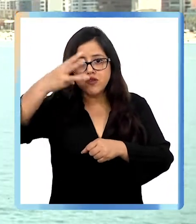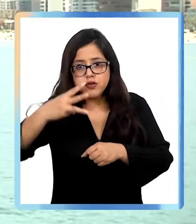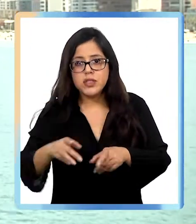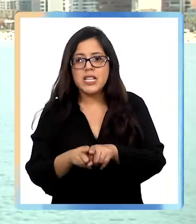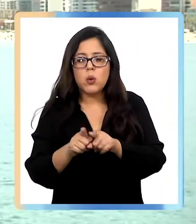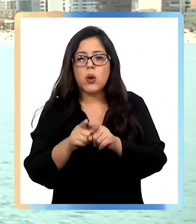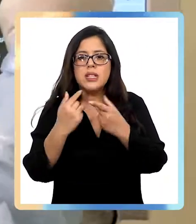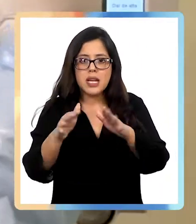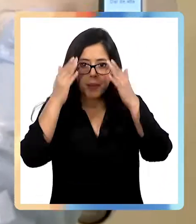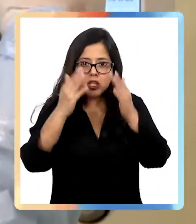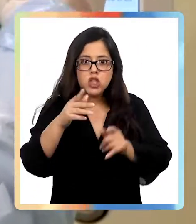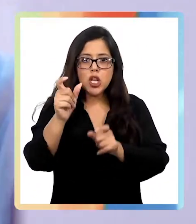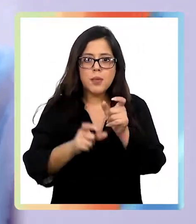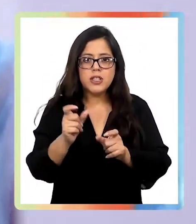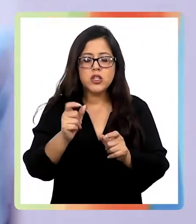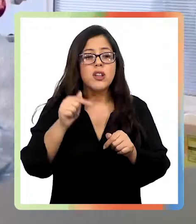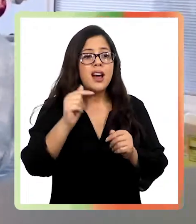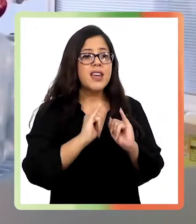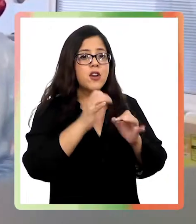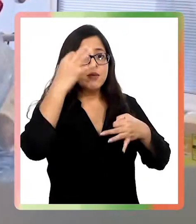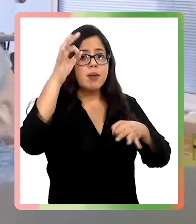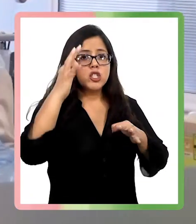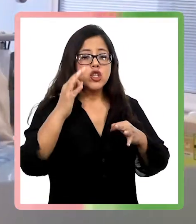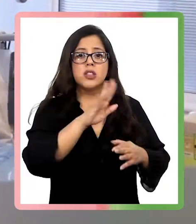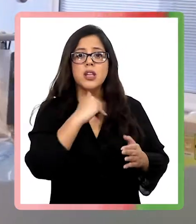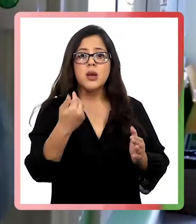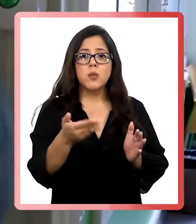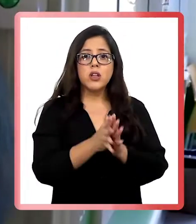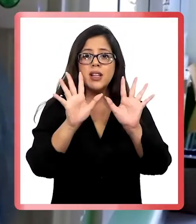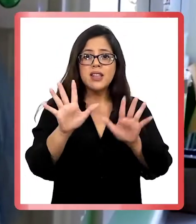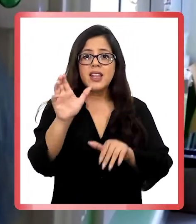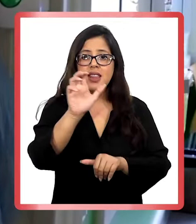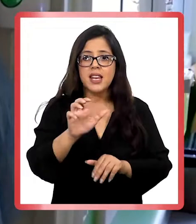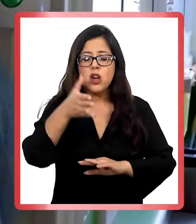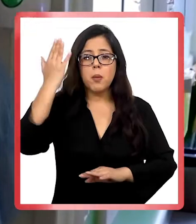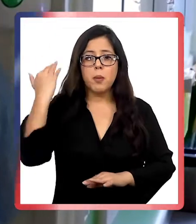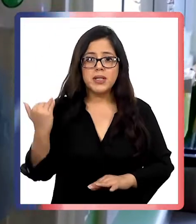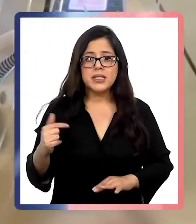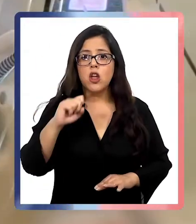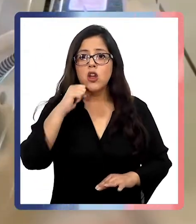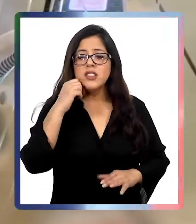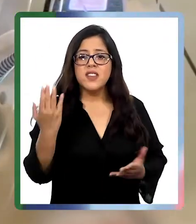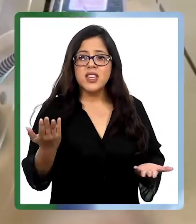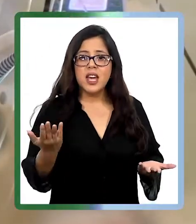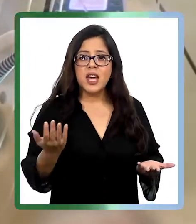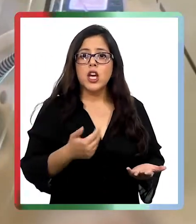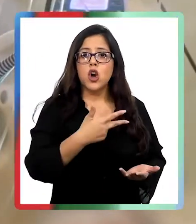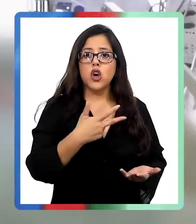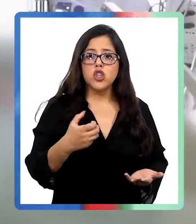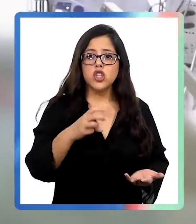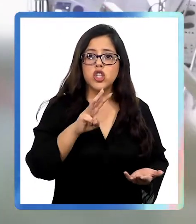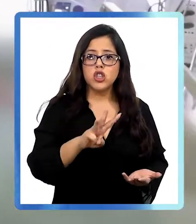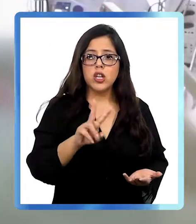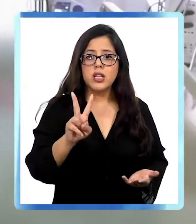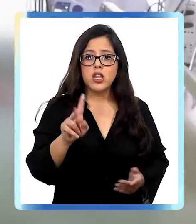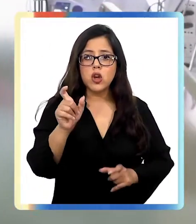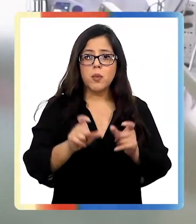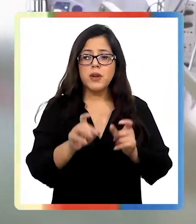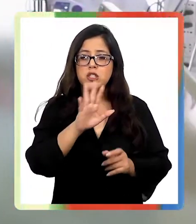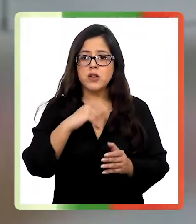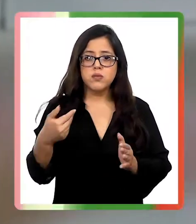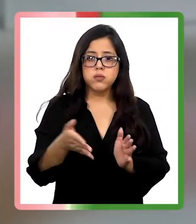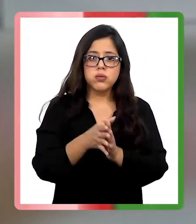atención de pacientes. El informe de fallecidos del 10 de enero pasado contabilizaba 832